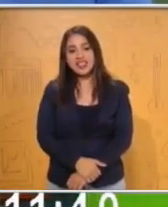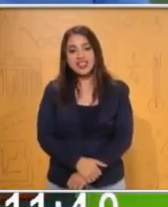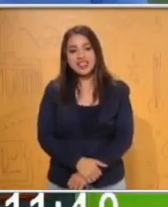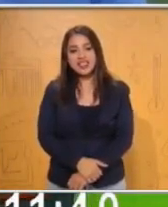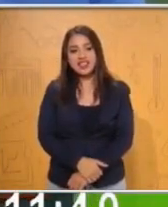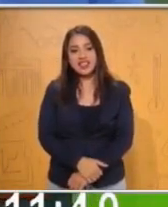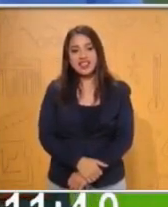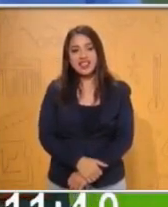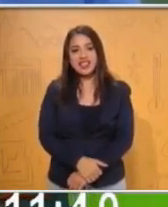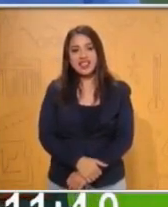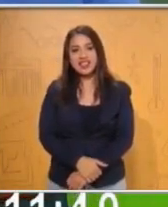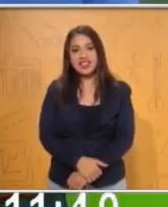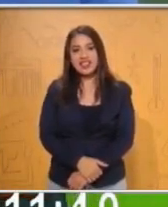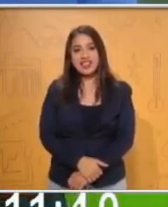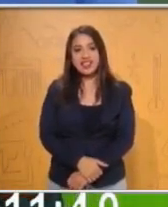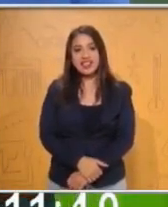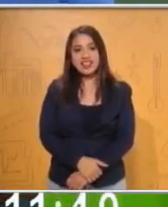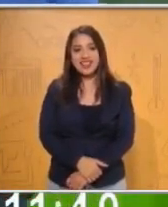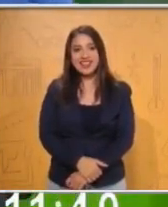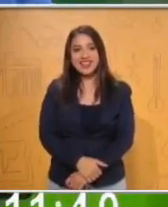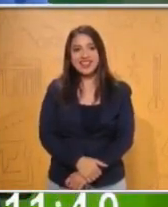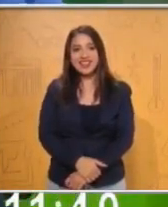tía, ay, tic, no sé!